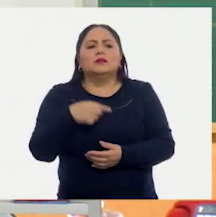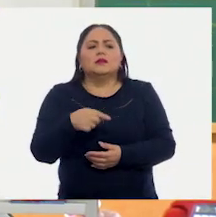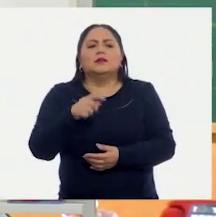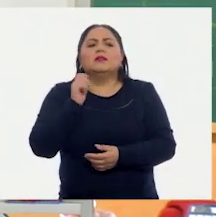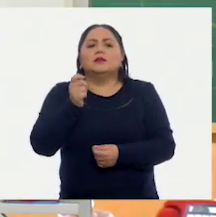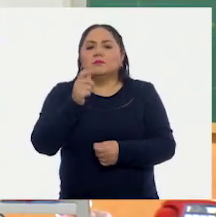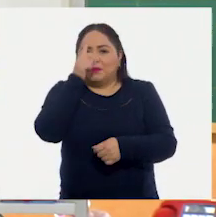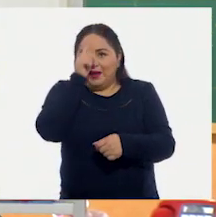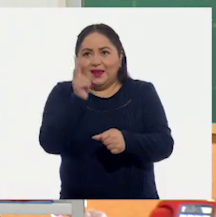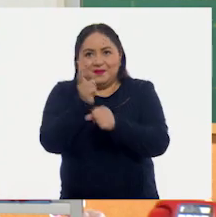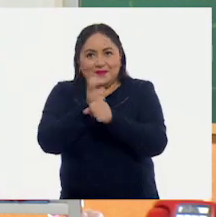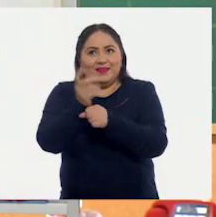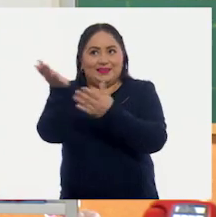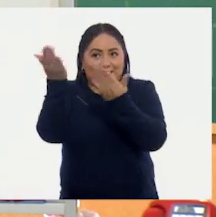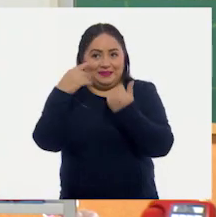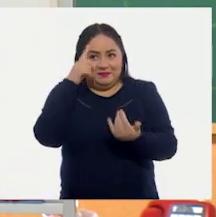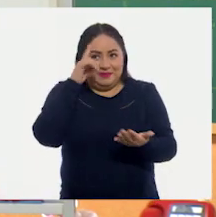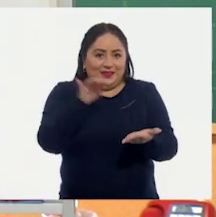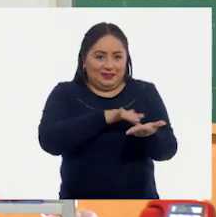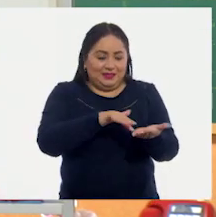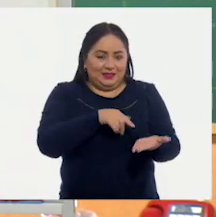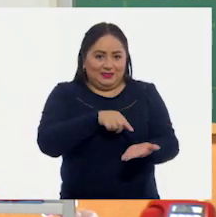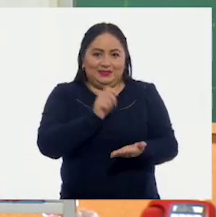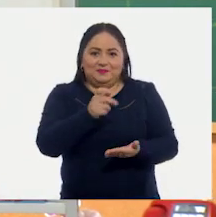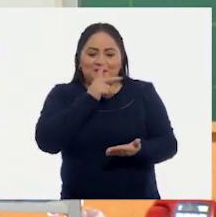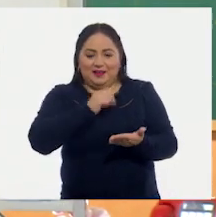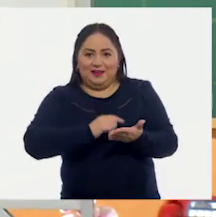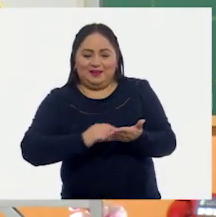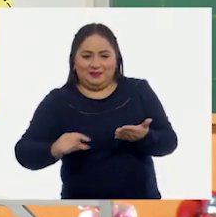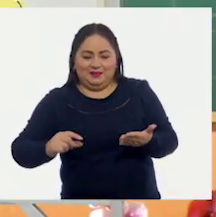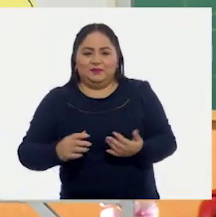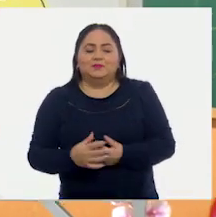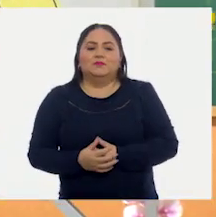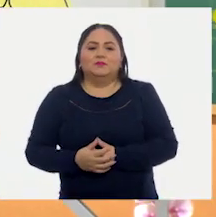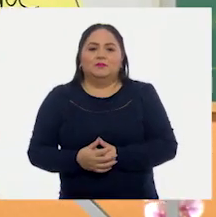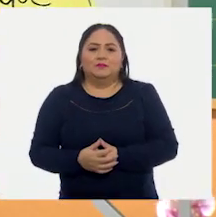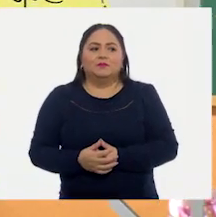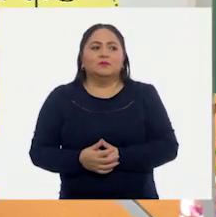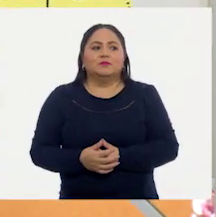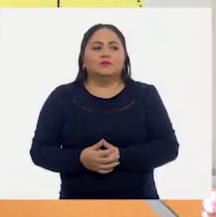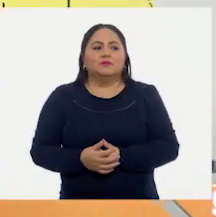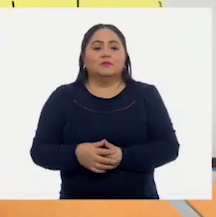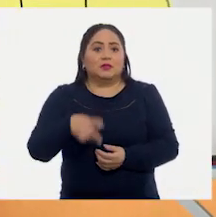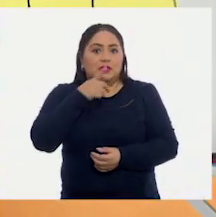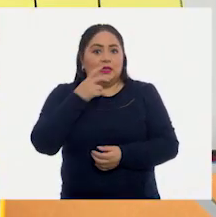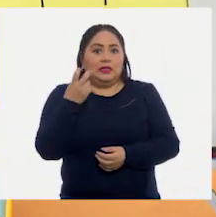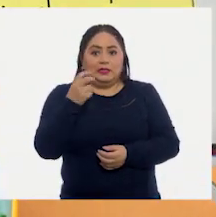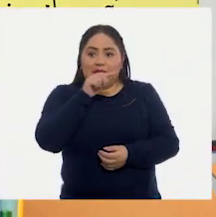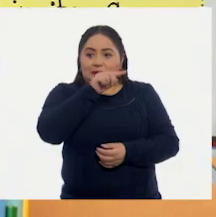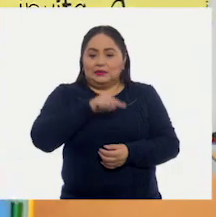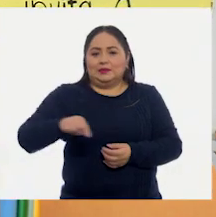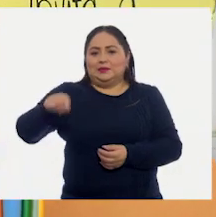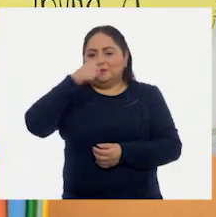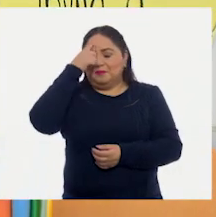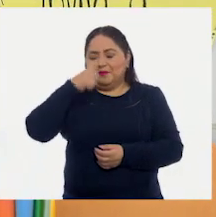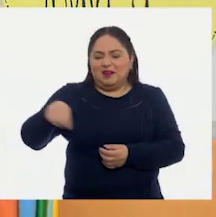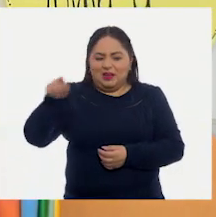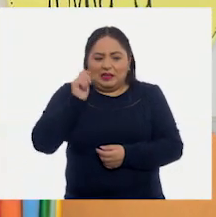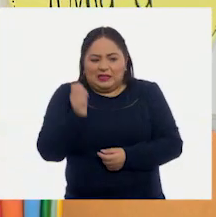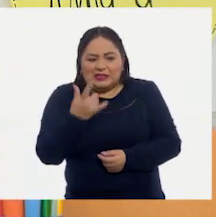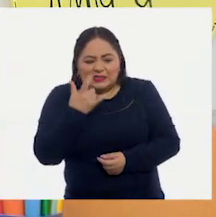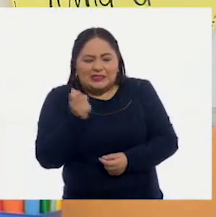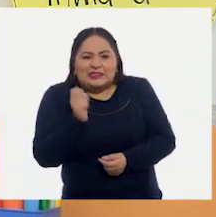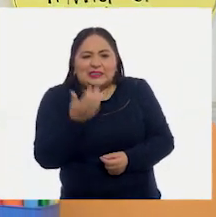frase que me invita a leerlo. Frase que me invita a leerlo. Y esa es pieza clave para despertar esa